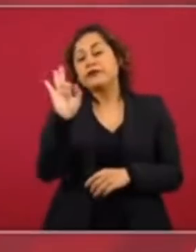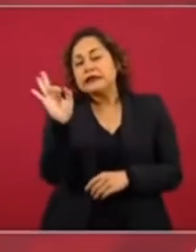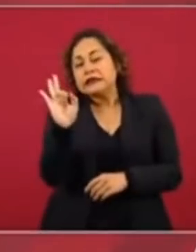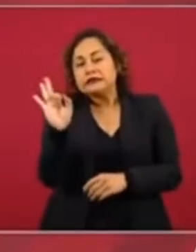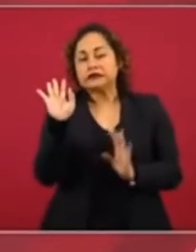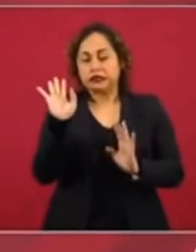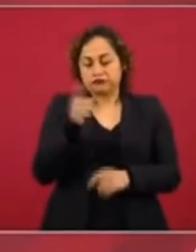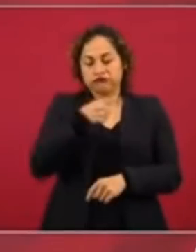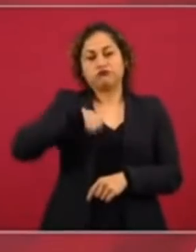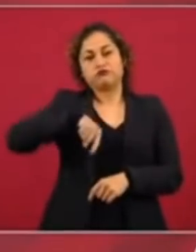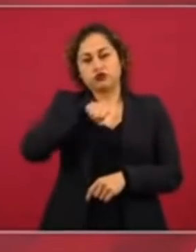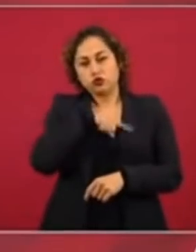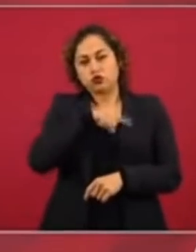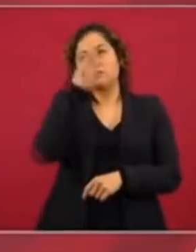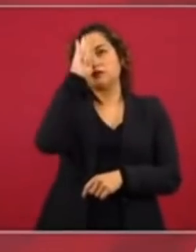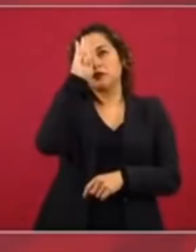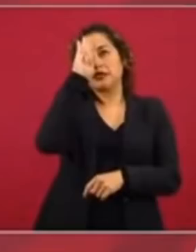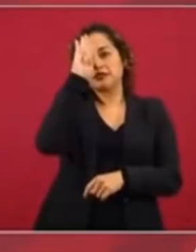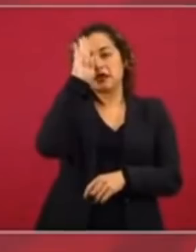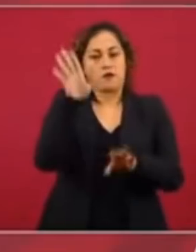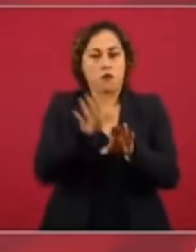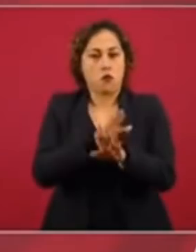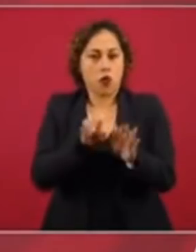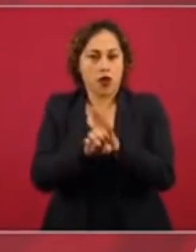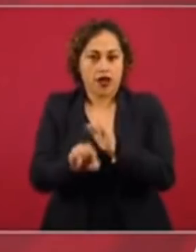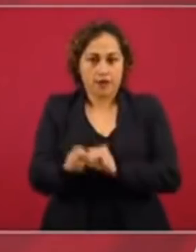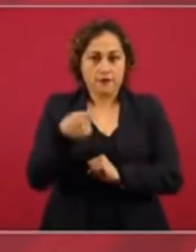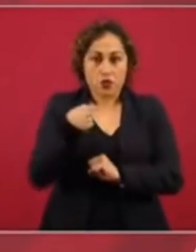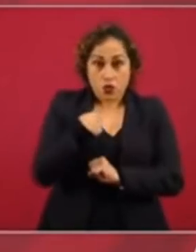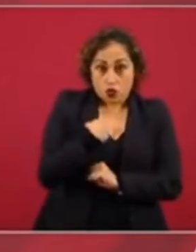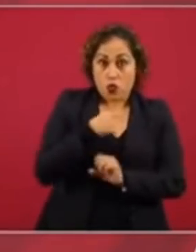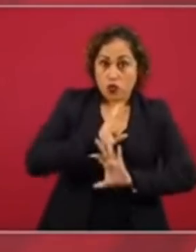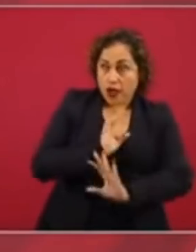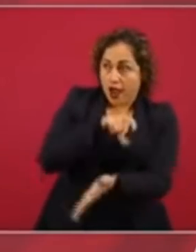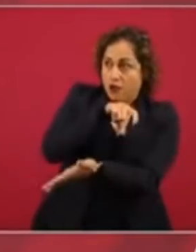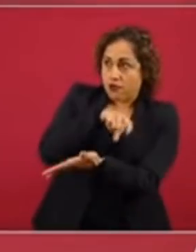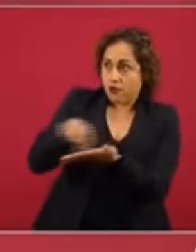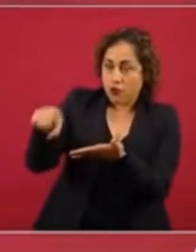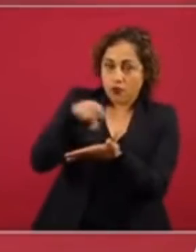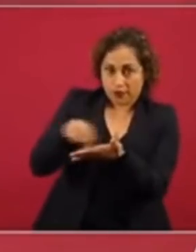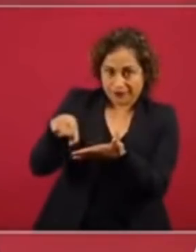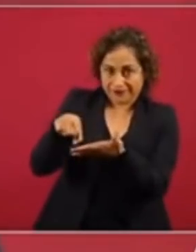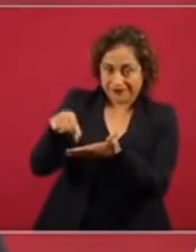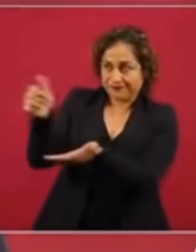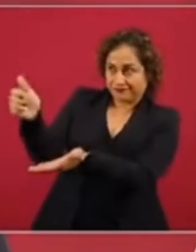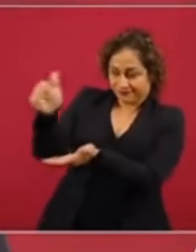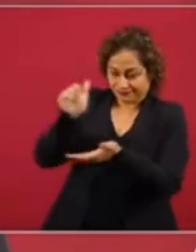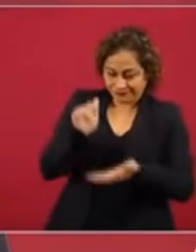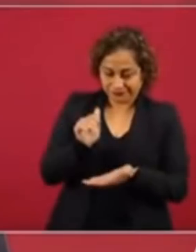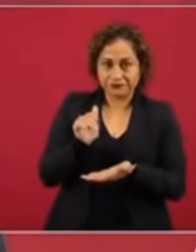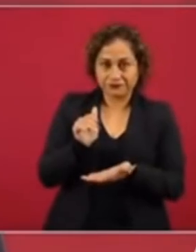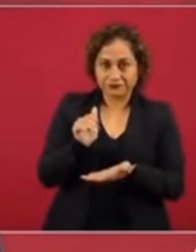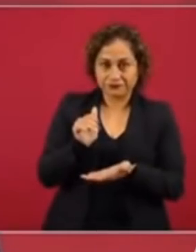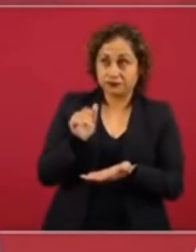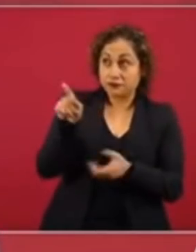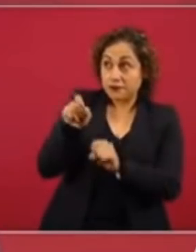las que tenemos nosotros contratadas se las entregan a